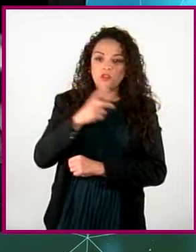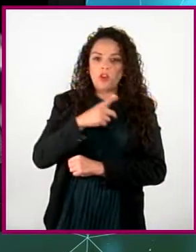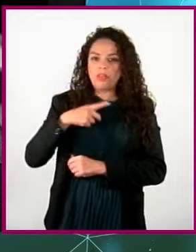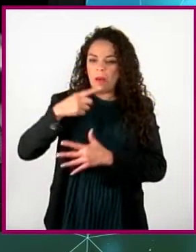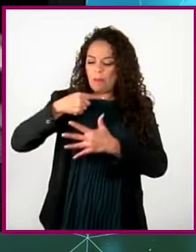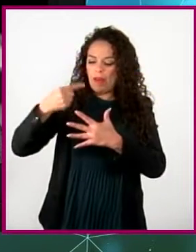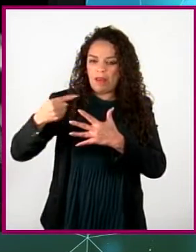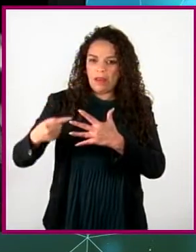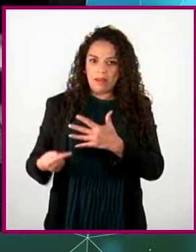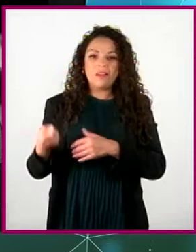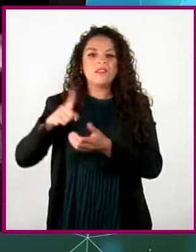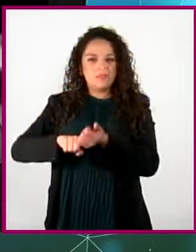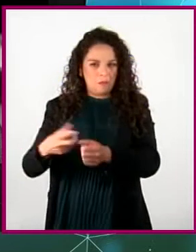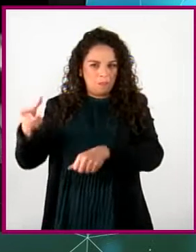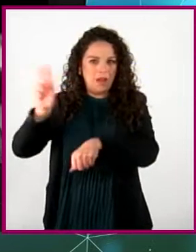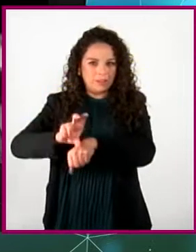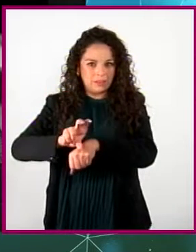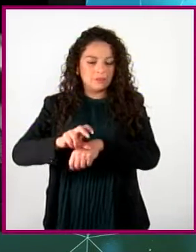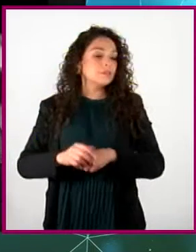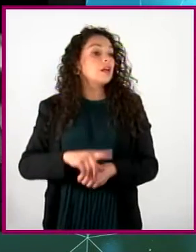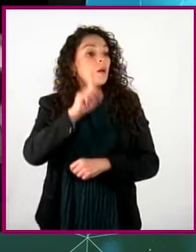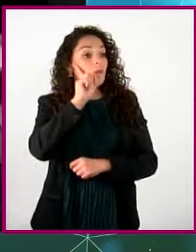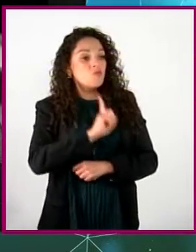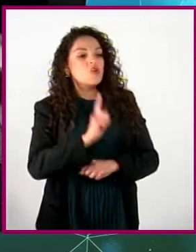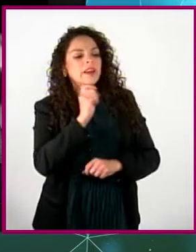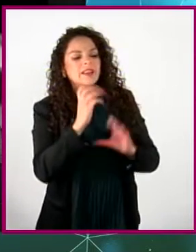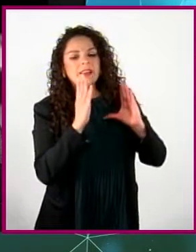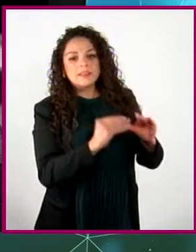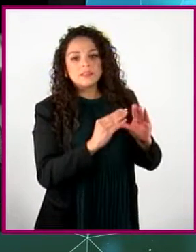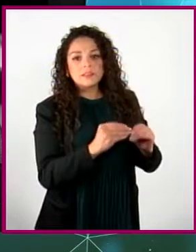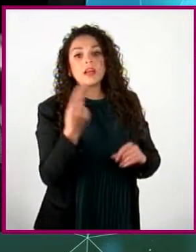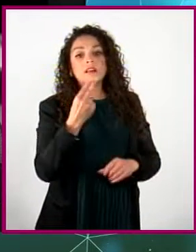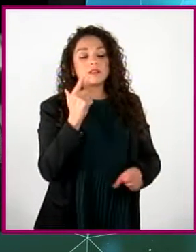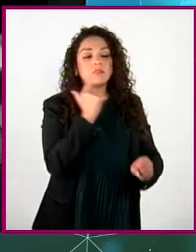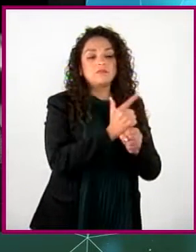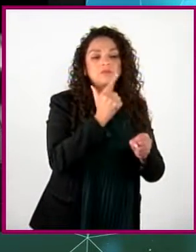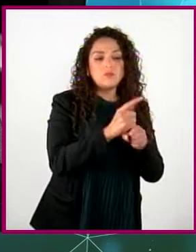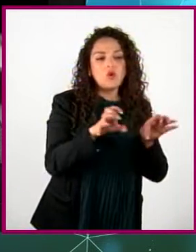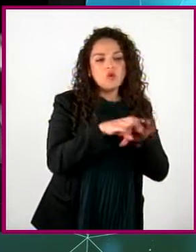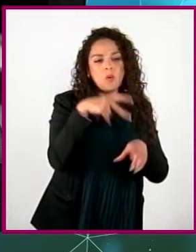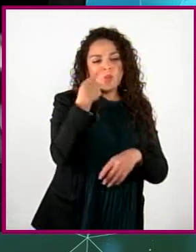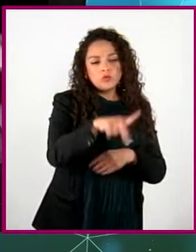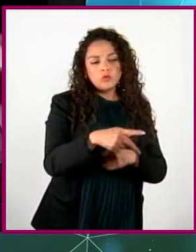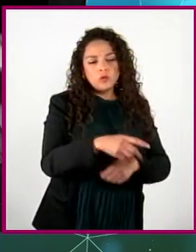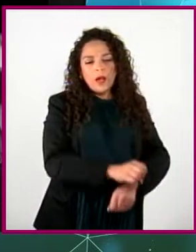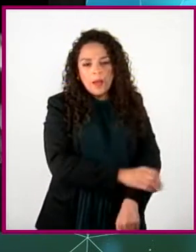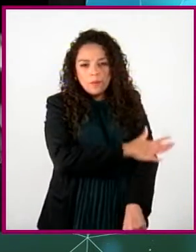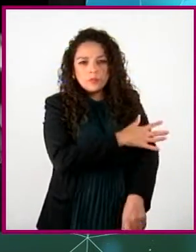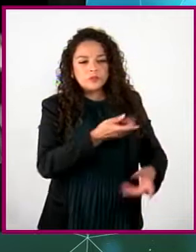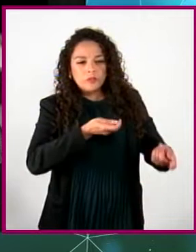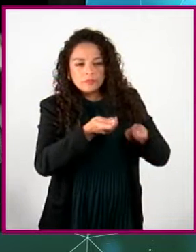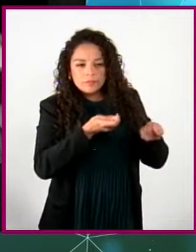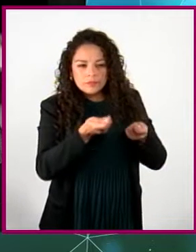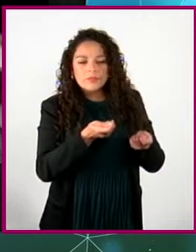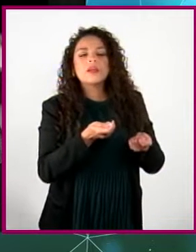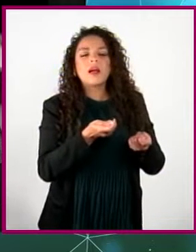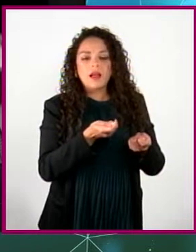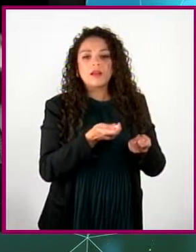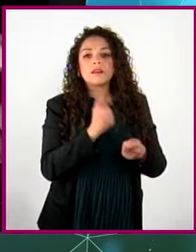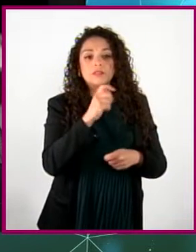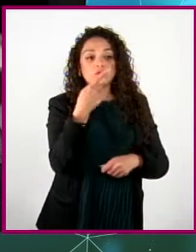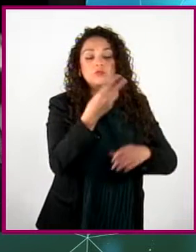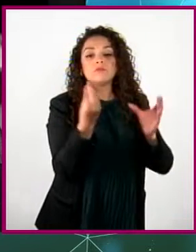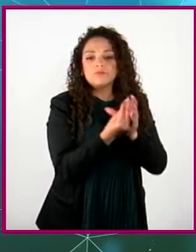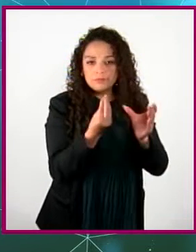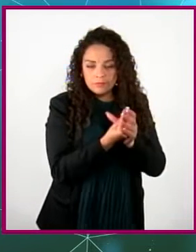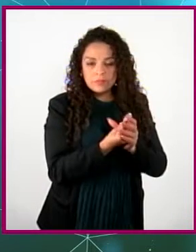Por otro lado, las mujeres se les enseña a identificar y manejar las emociones a partir de estereotipos que definen a la feminidad